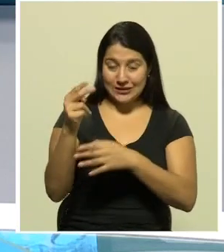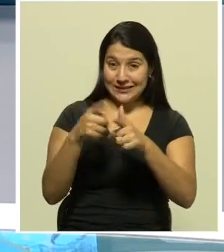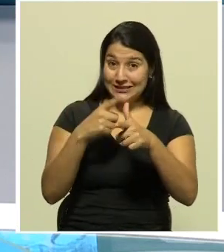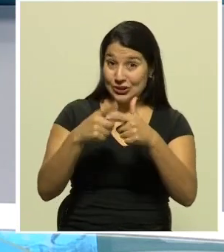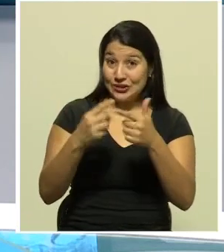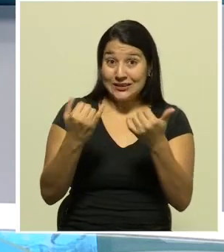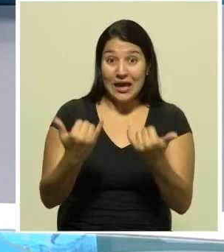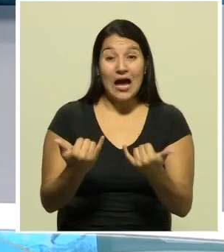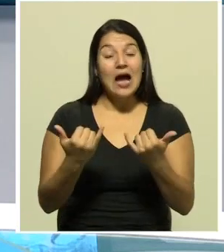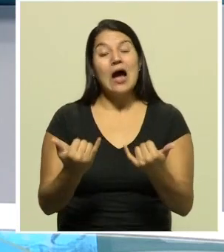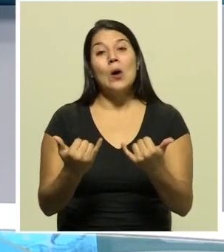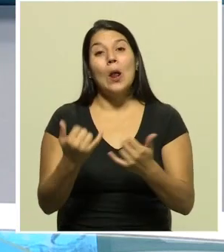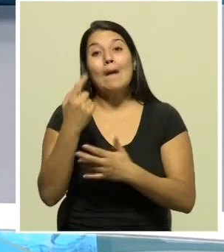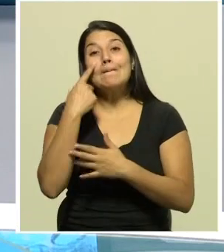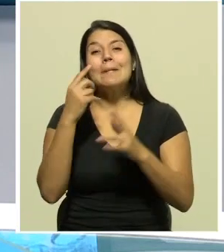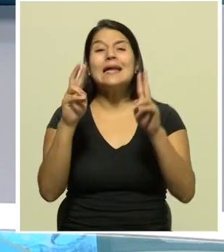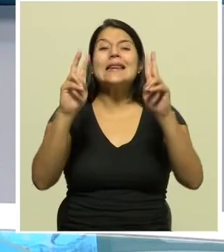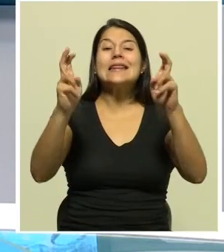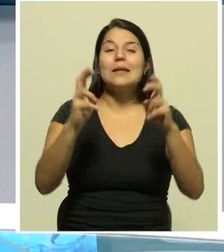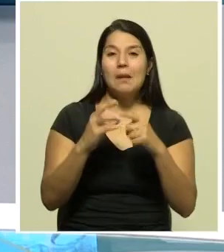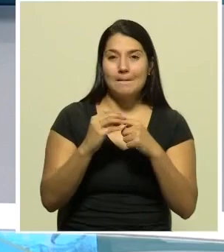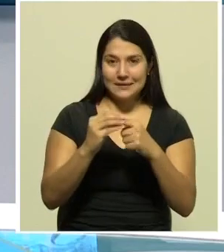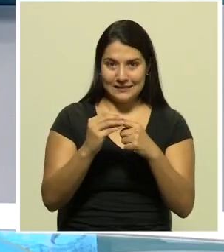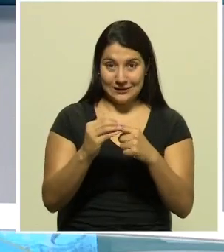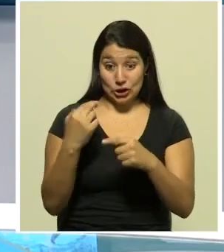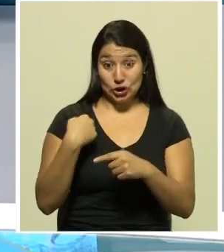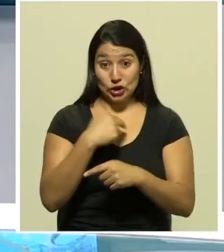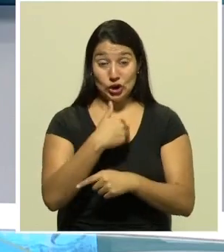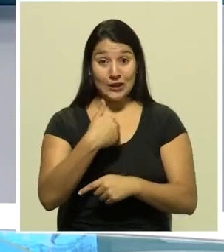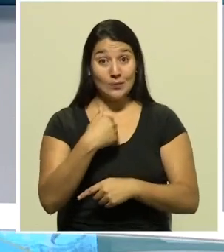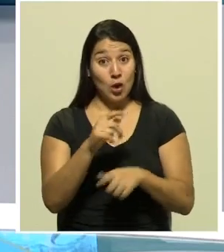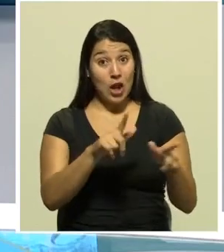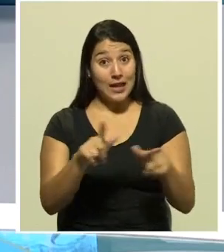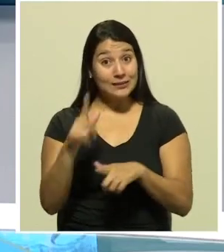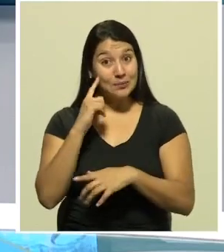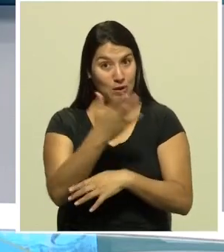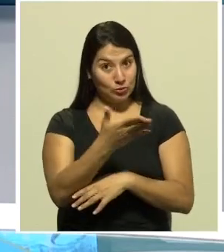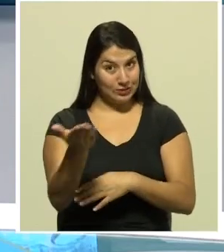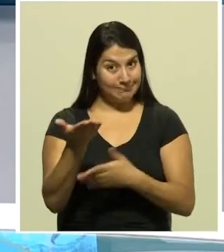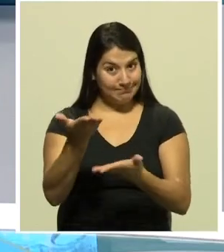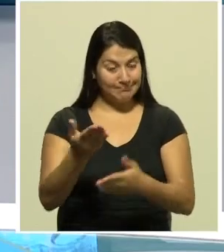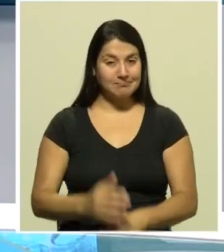vamos de inmediato a ver los titulares que preparamos para ustedes. ¡Adelante!